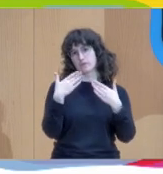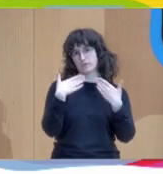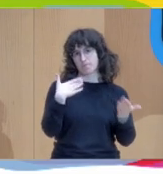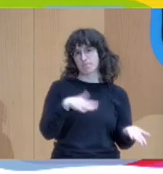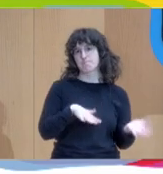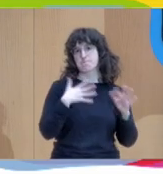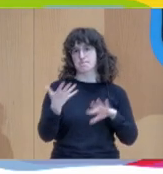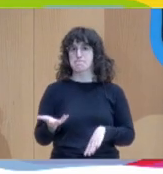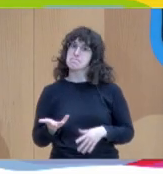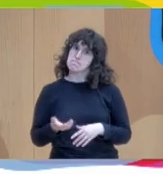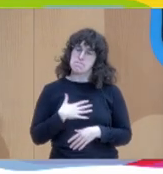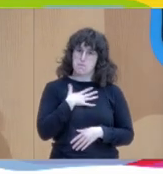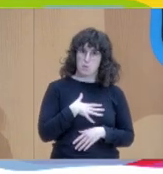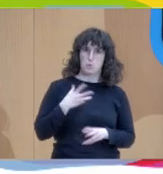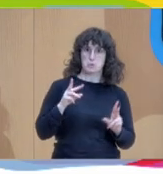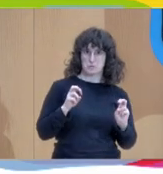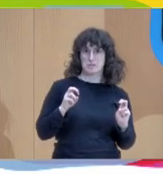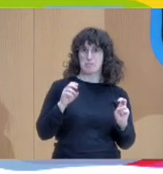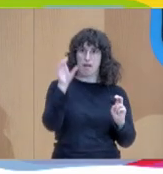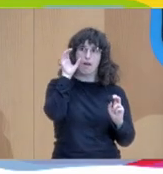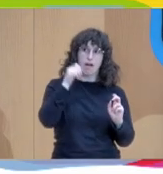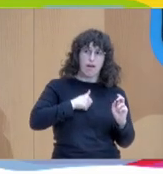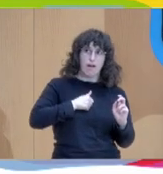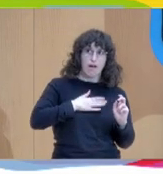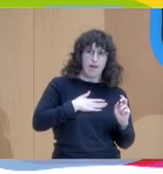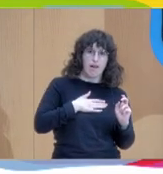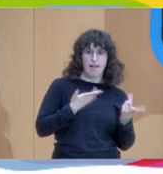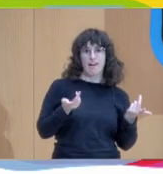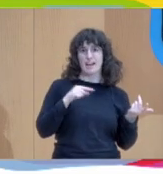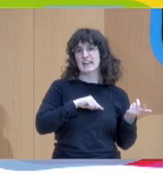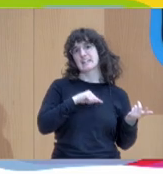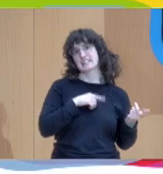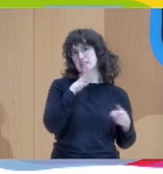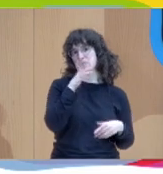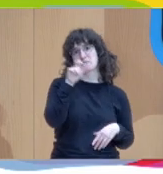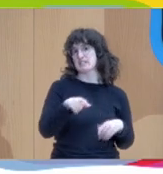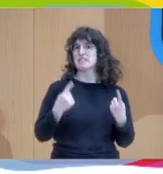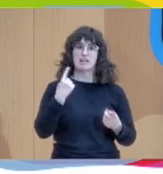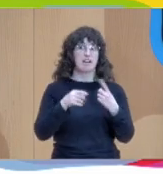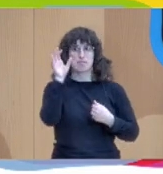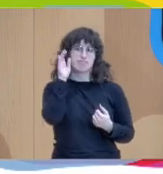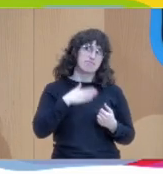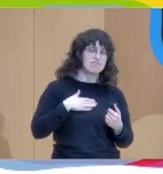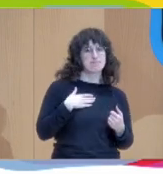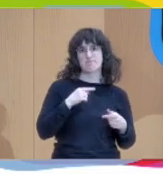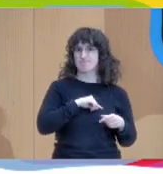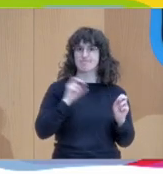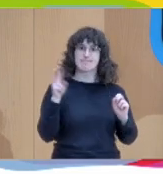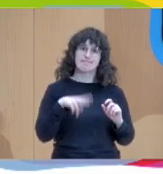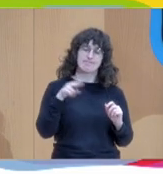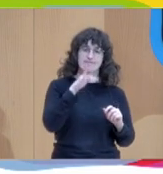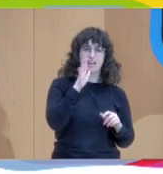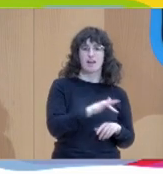escuchada como persona. Si hay quien no se siente escuchada nunca. Gracias por contarnos la experiencia. Damos paso ahora a Patricia, psicomotricista.